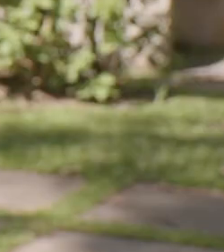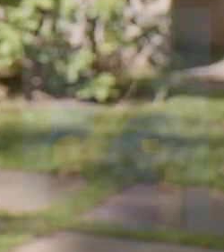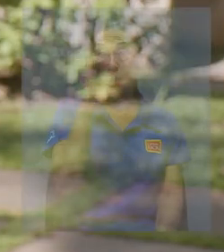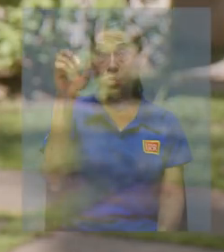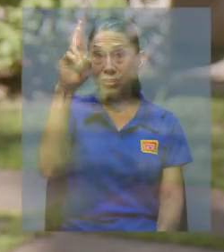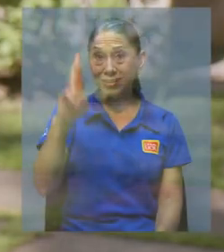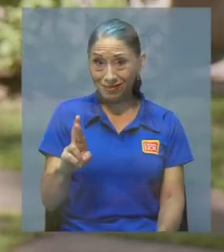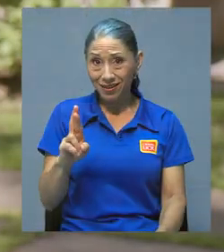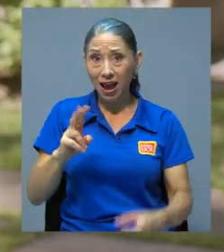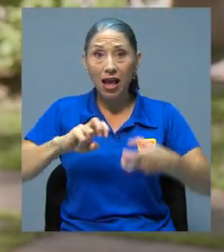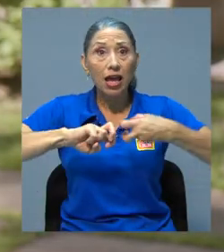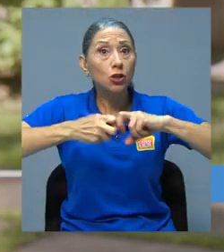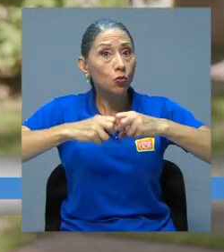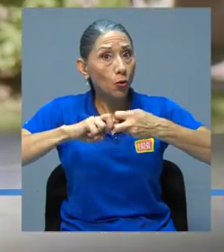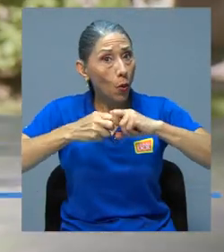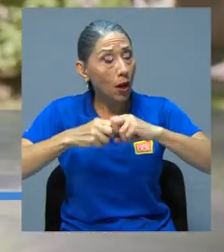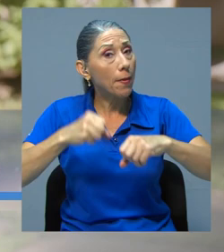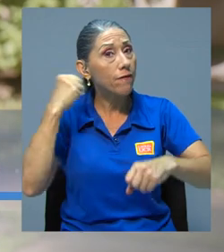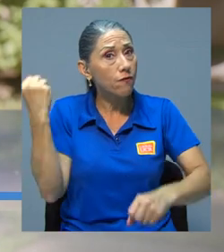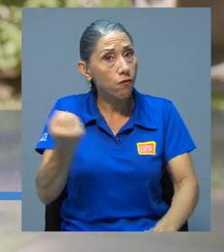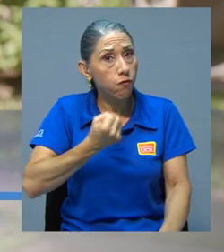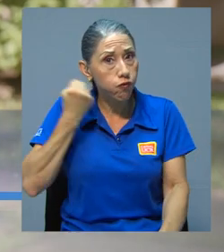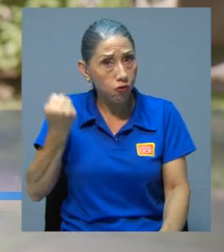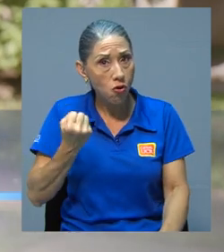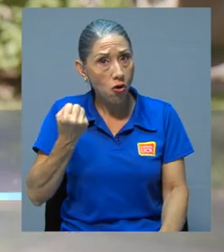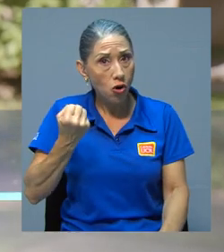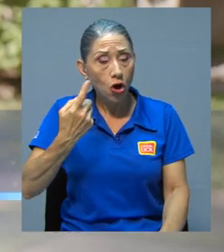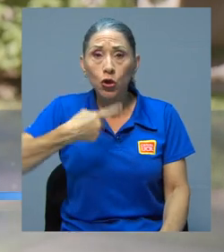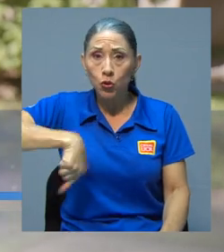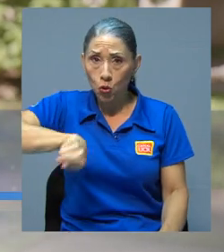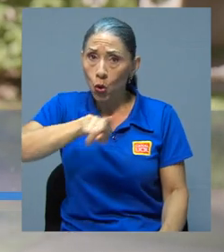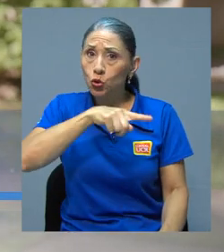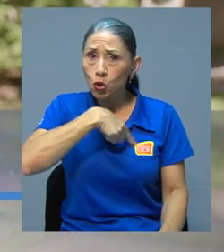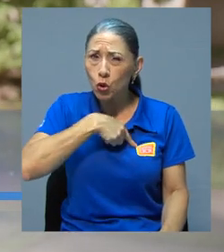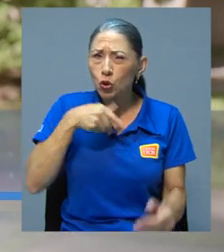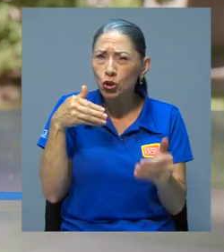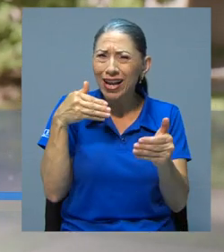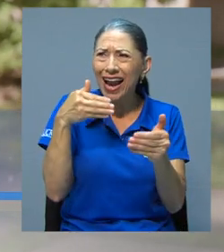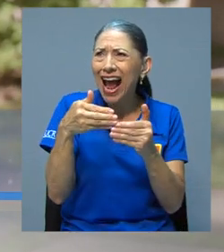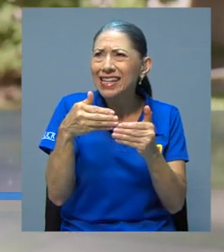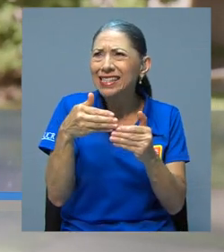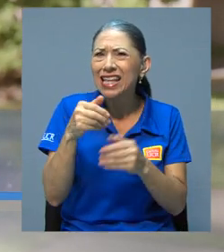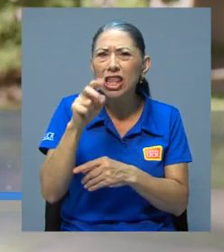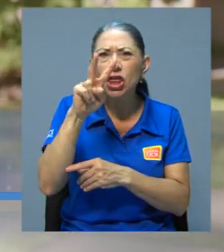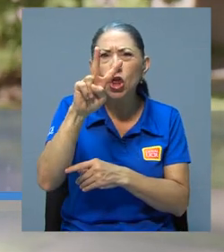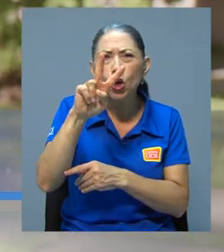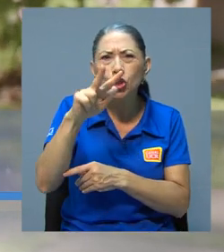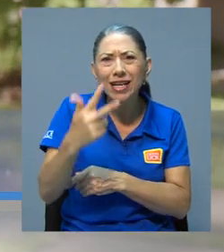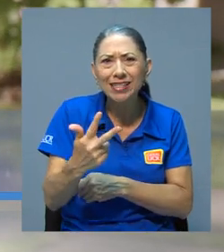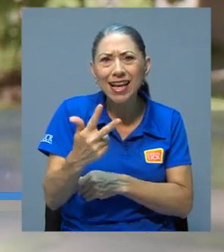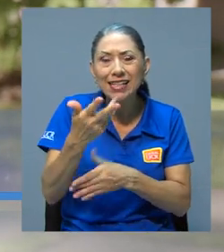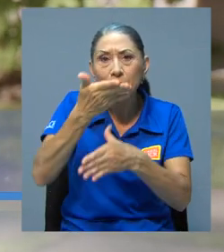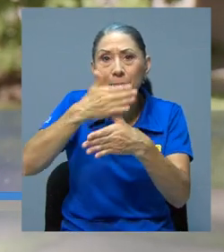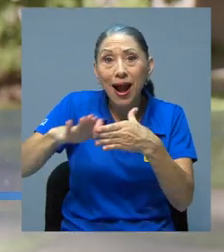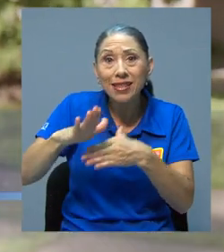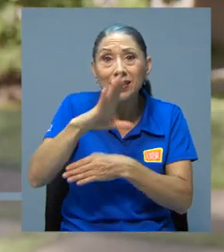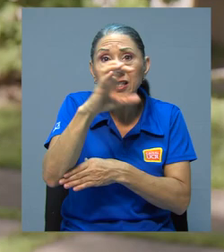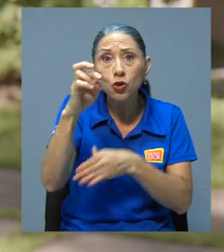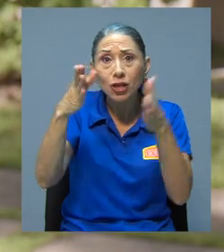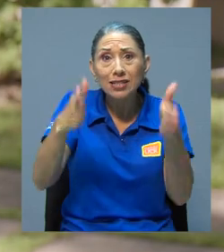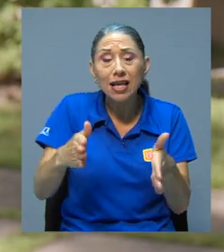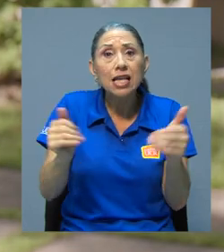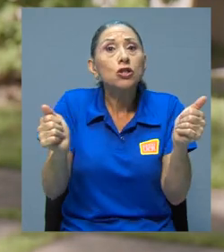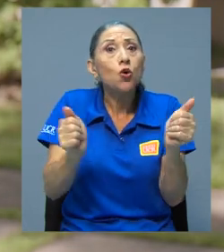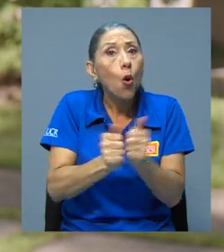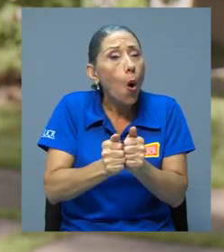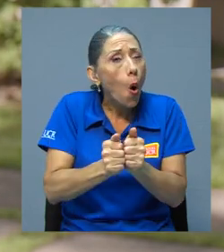En Costa Rica es un problema bastante grave. sea, nosotros tenemos casi dos terceras partes de los costarricenses con